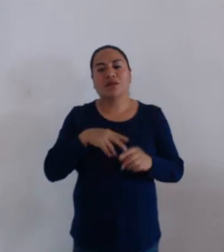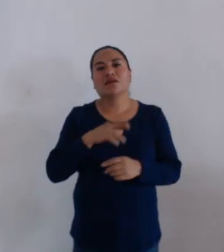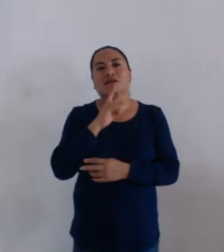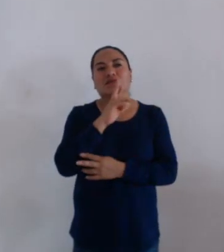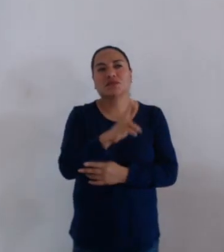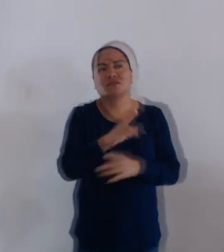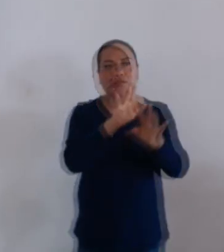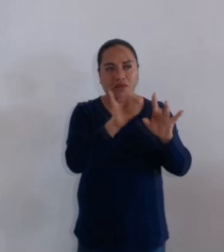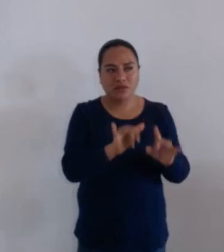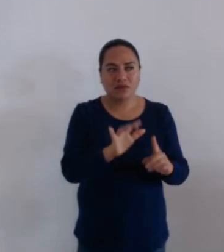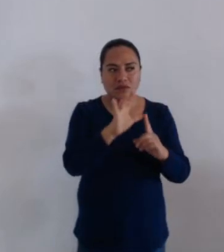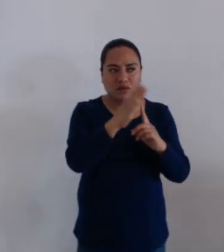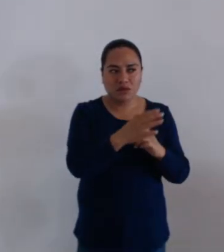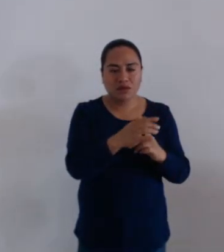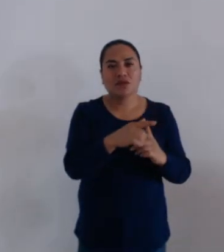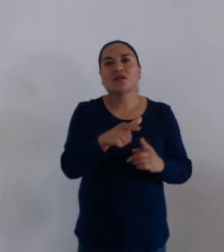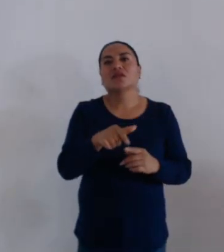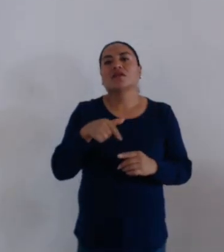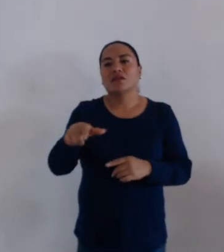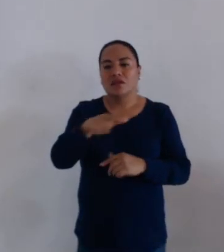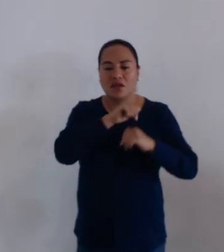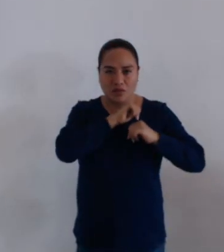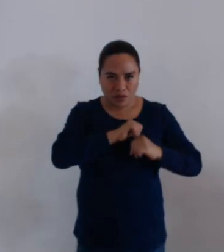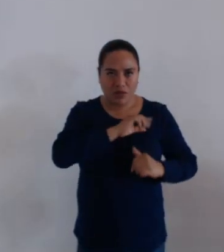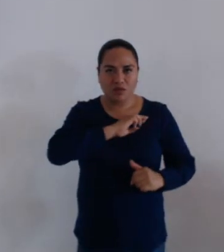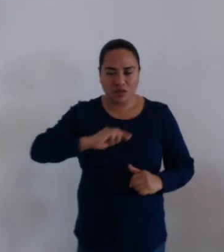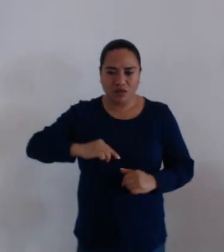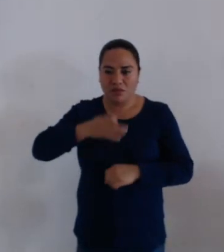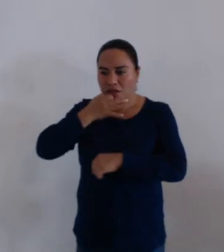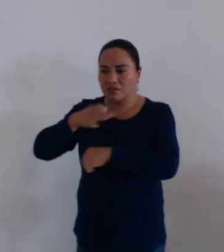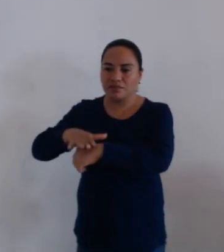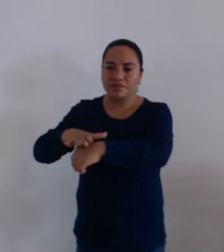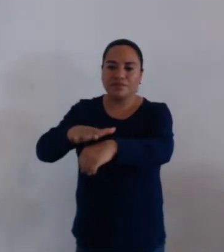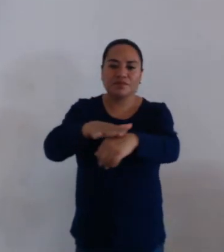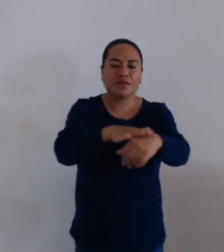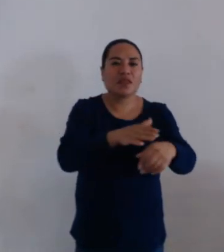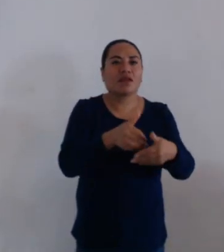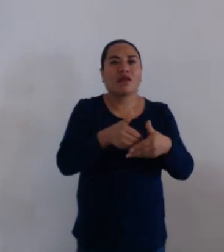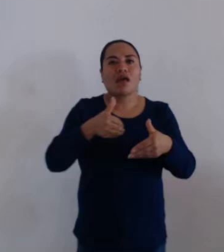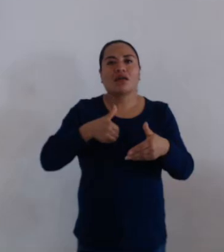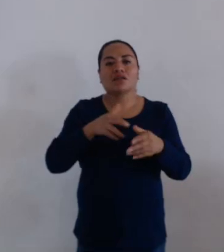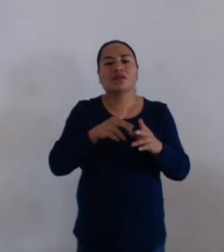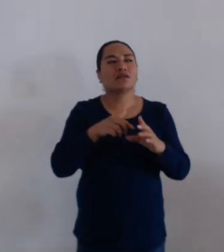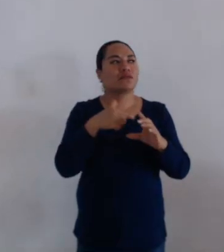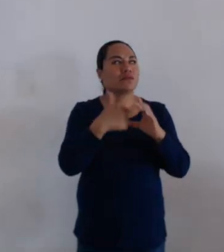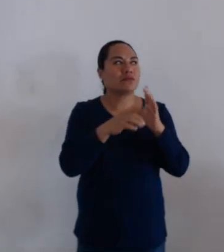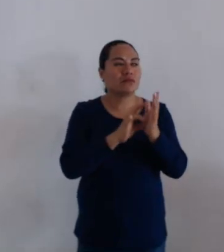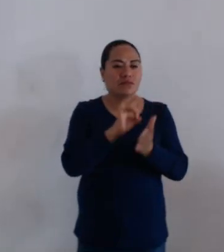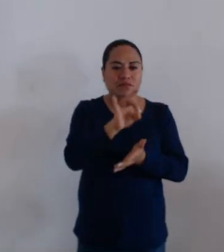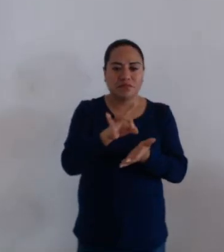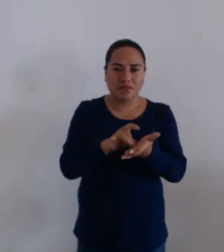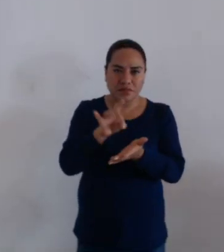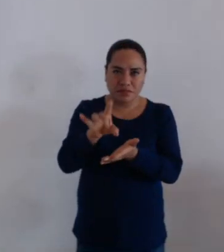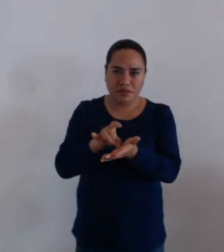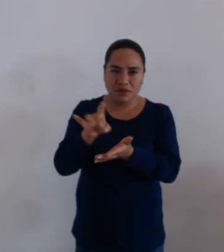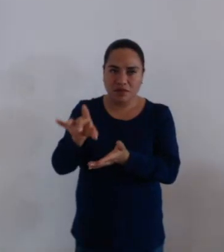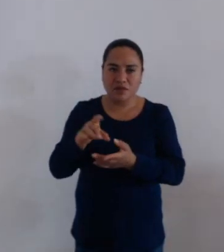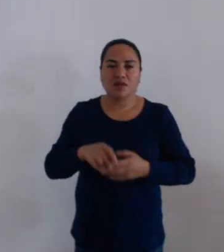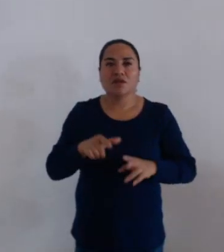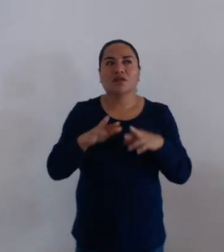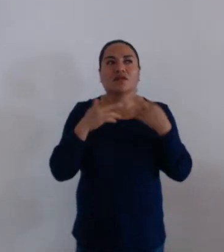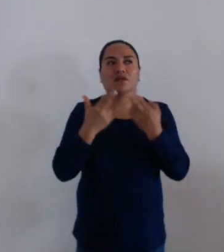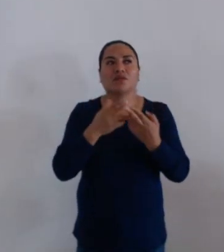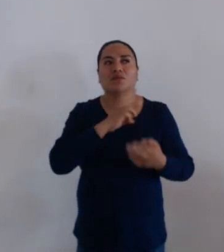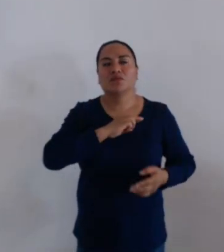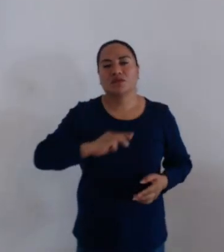dictámenes de comisiones son de su conocimiento en virtud que les fueron notificados mediante correo electrónico oficial, de manera previa a esta sesión de